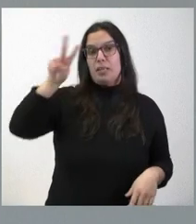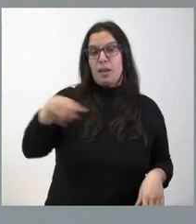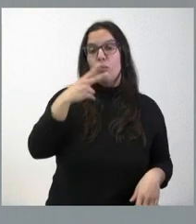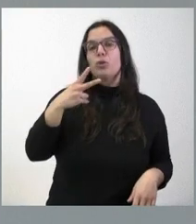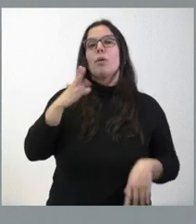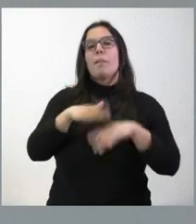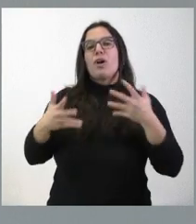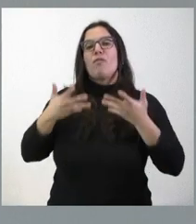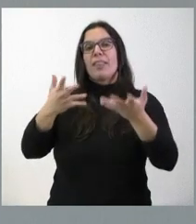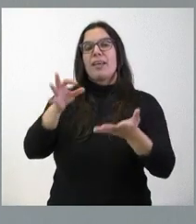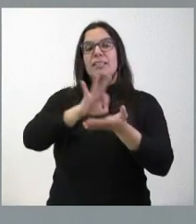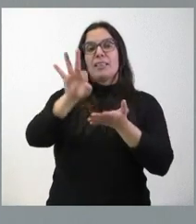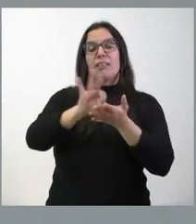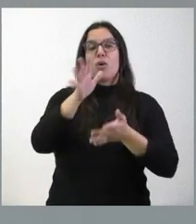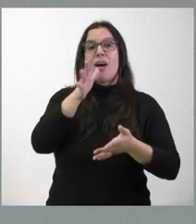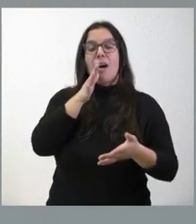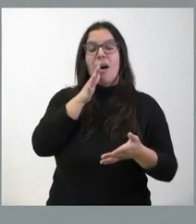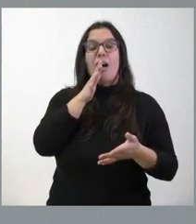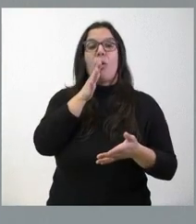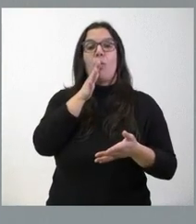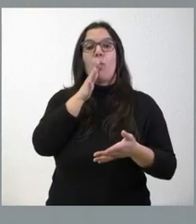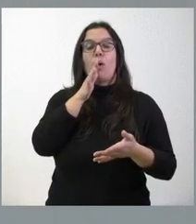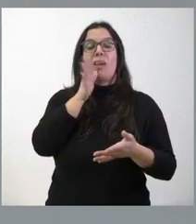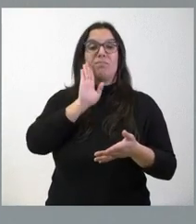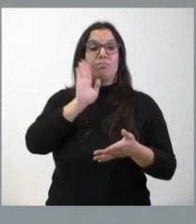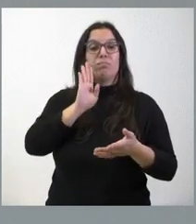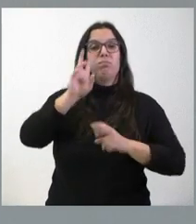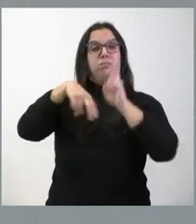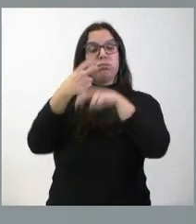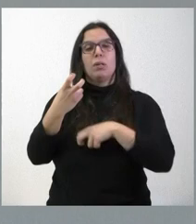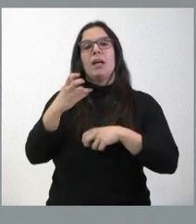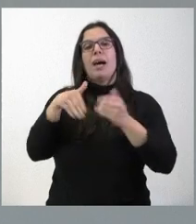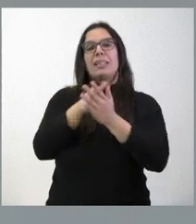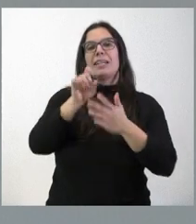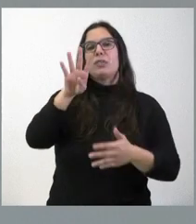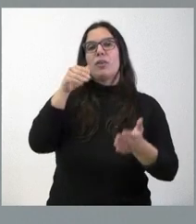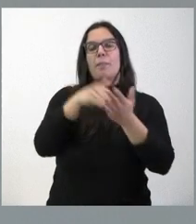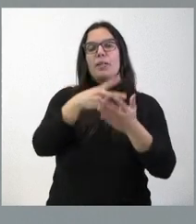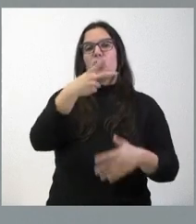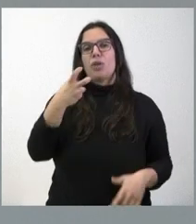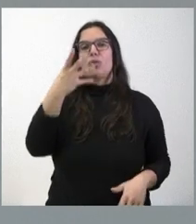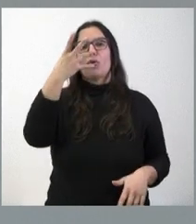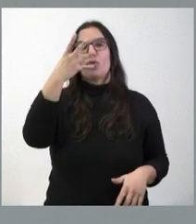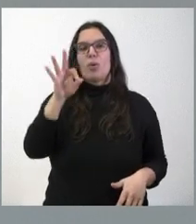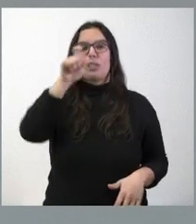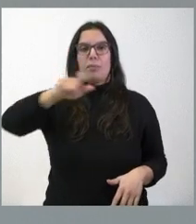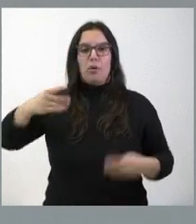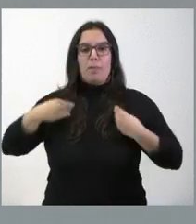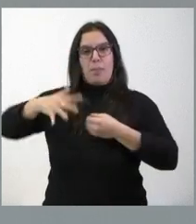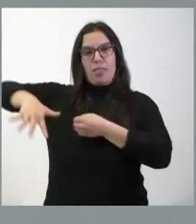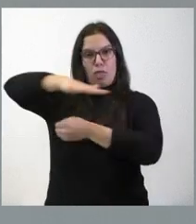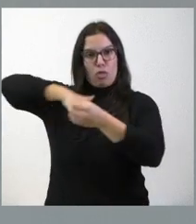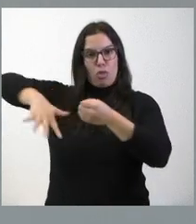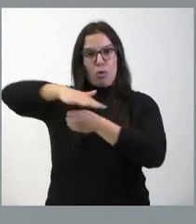servicio de tratamiento de agua residual a una población equivalente de hasta 14.250 habitantes. Vamos